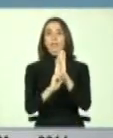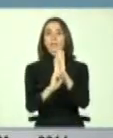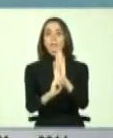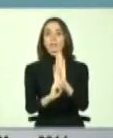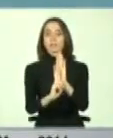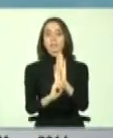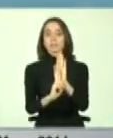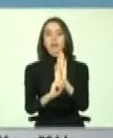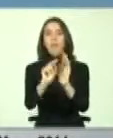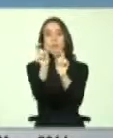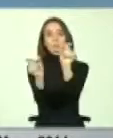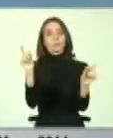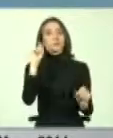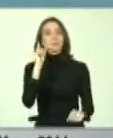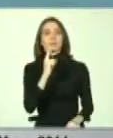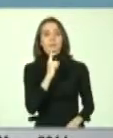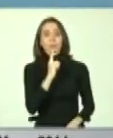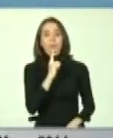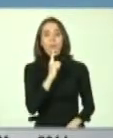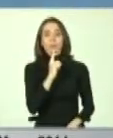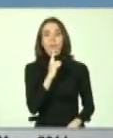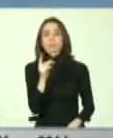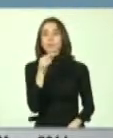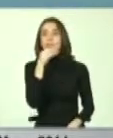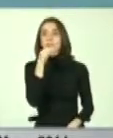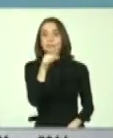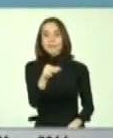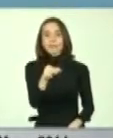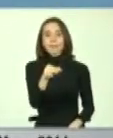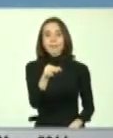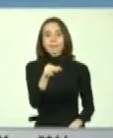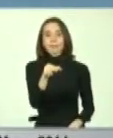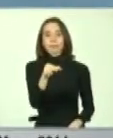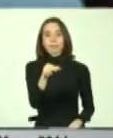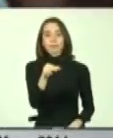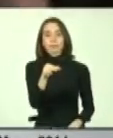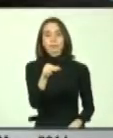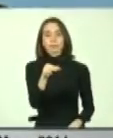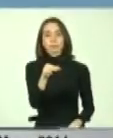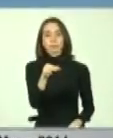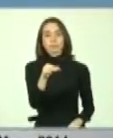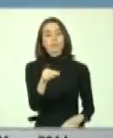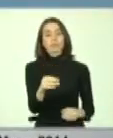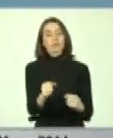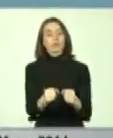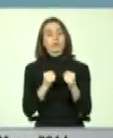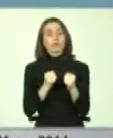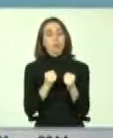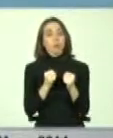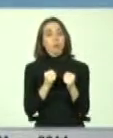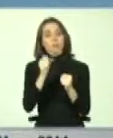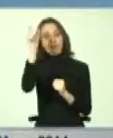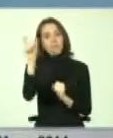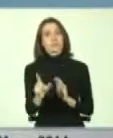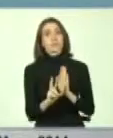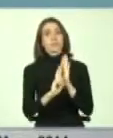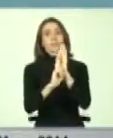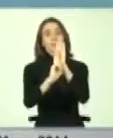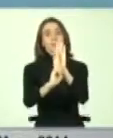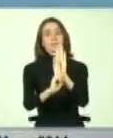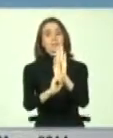a los sordos. Decía que era una muy fuerte y potente representación,